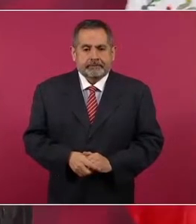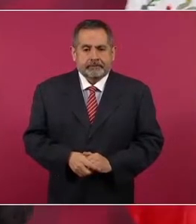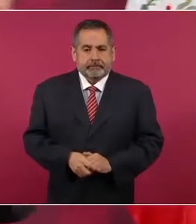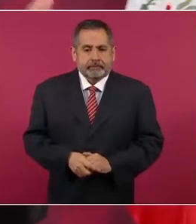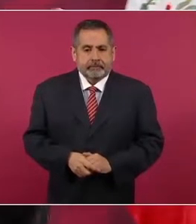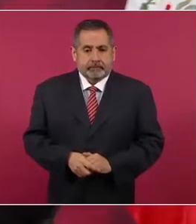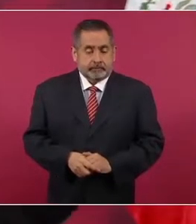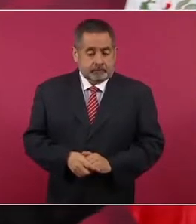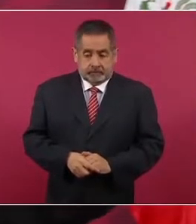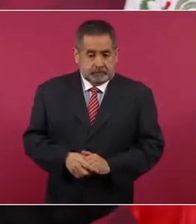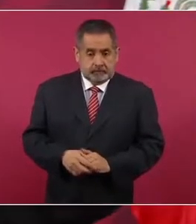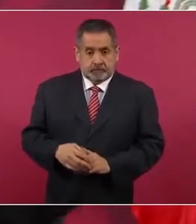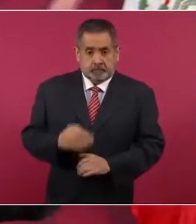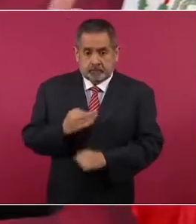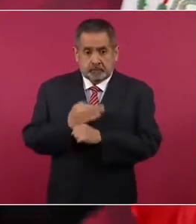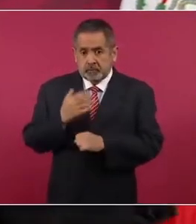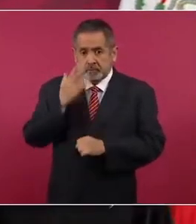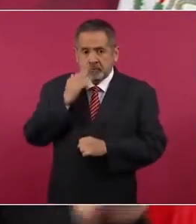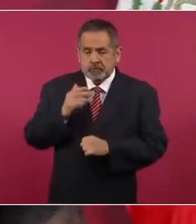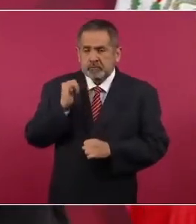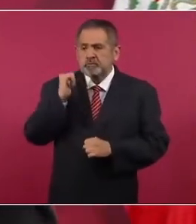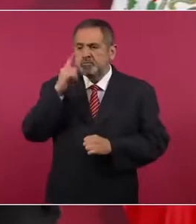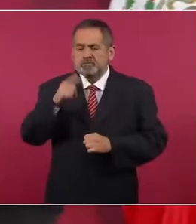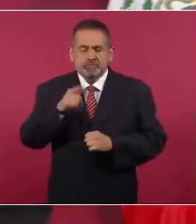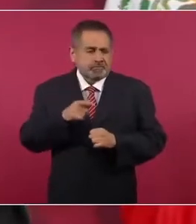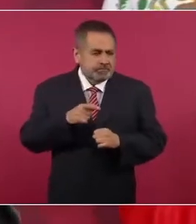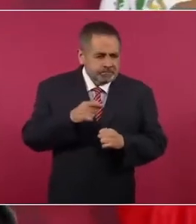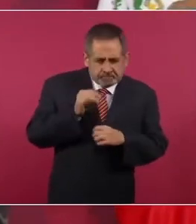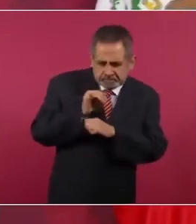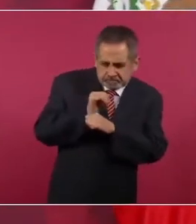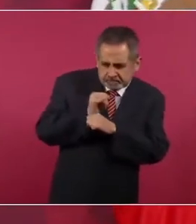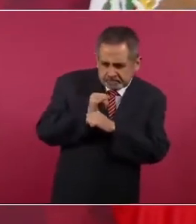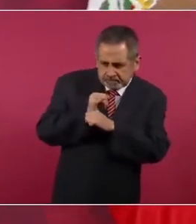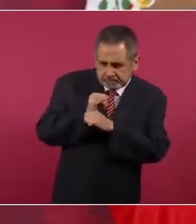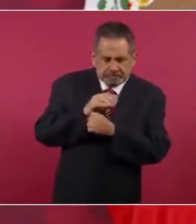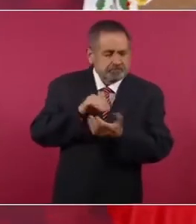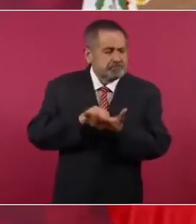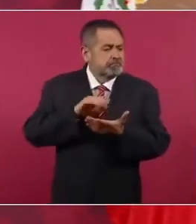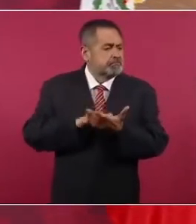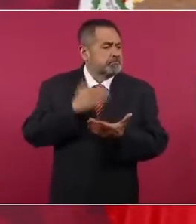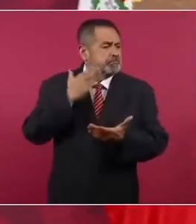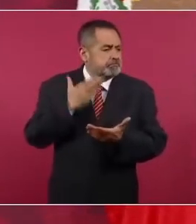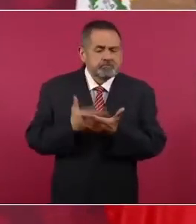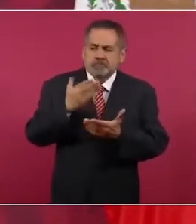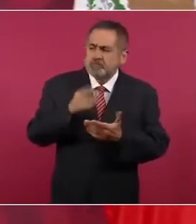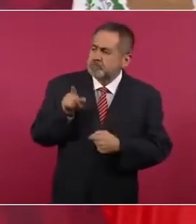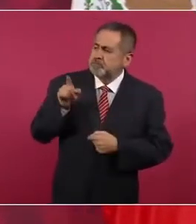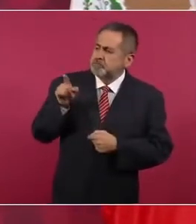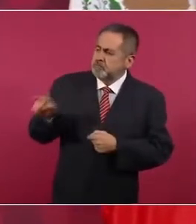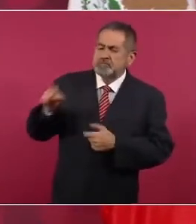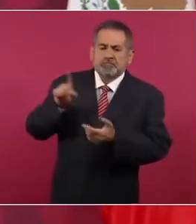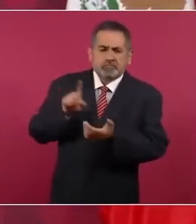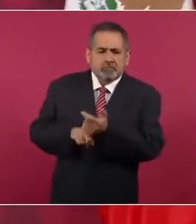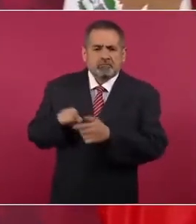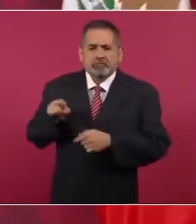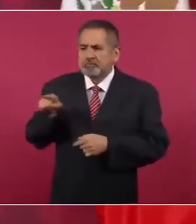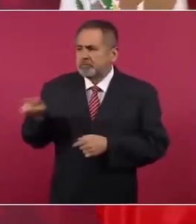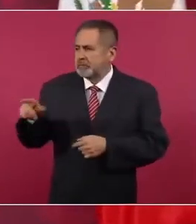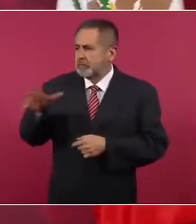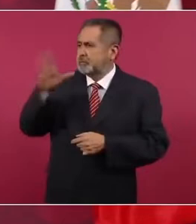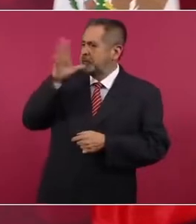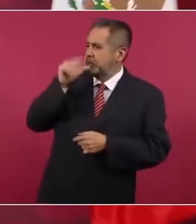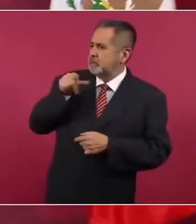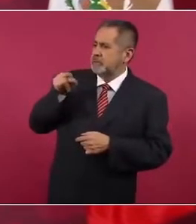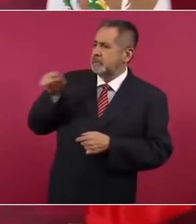existe ningún dictamen que demuestre que tiene incapacidad moral.